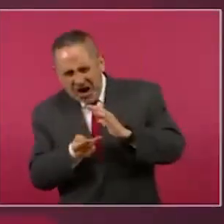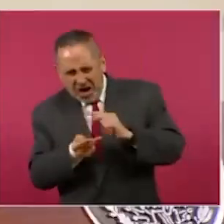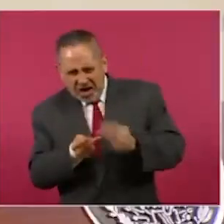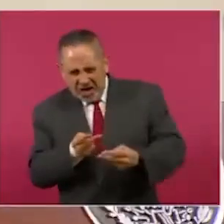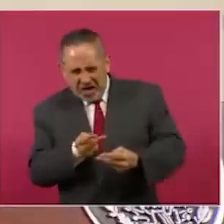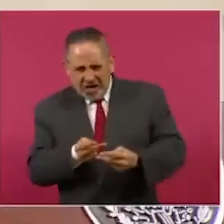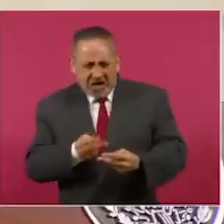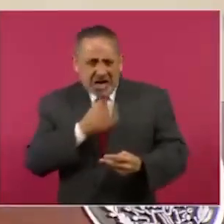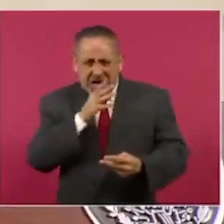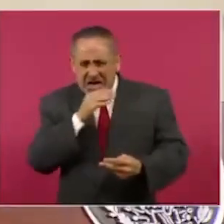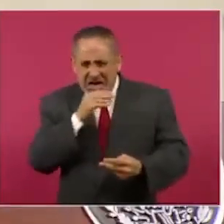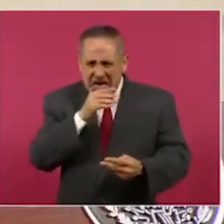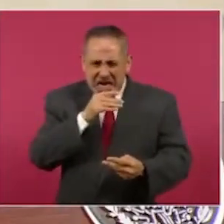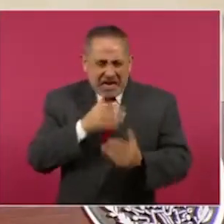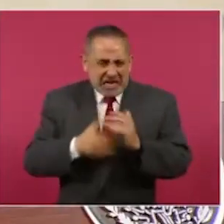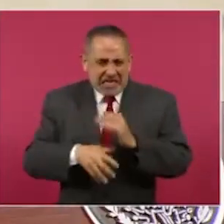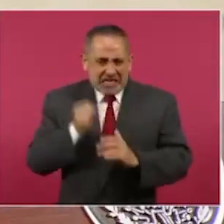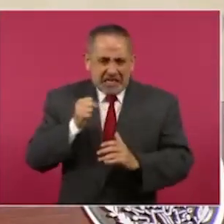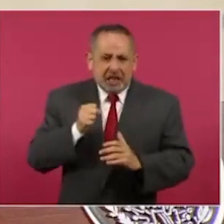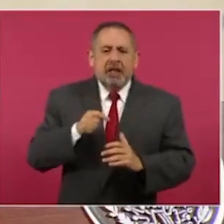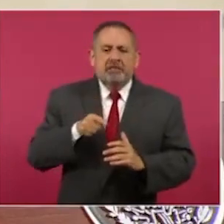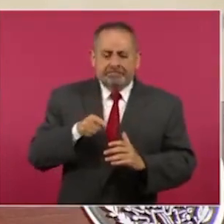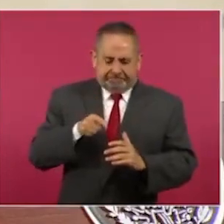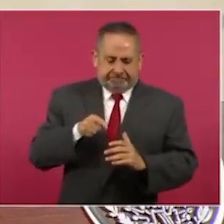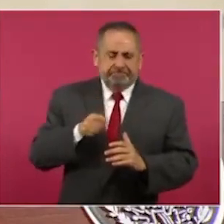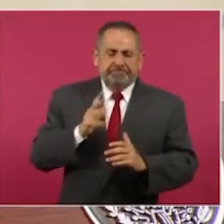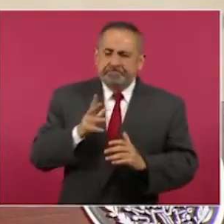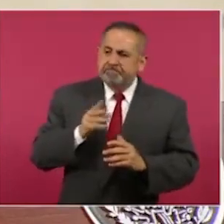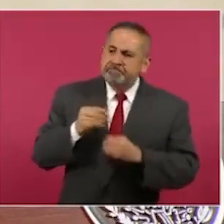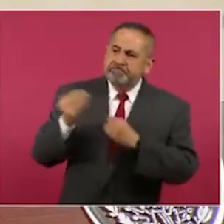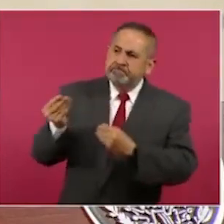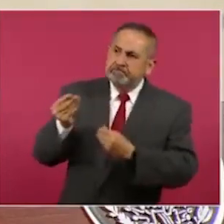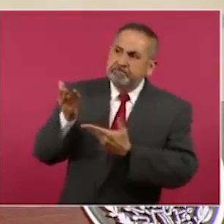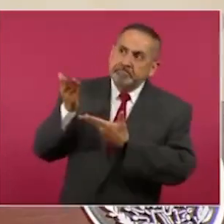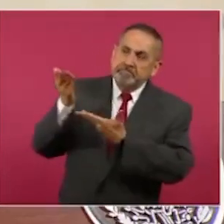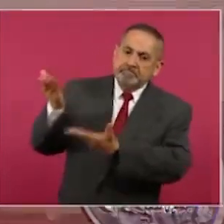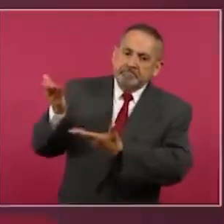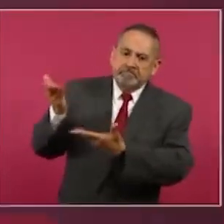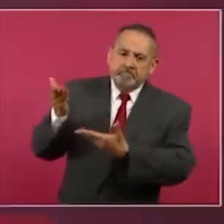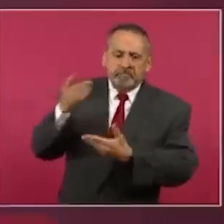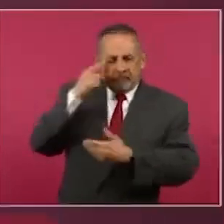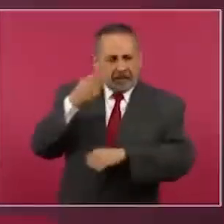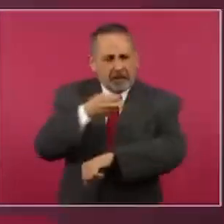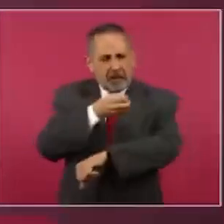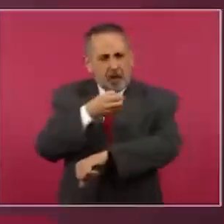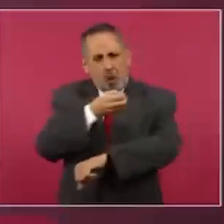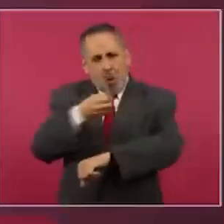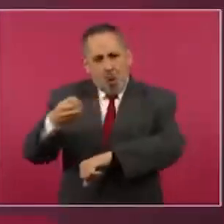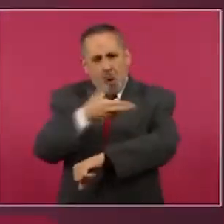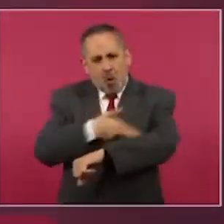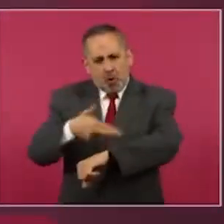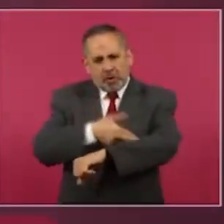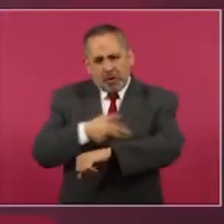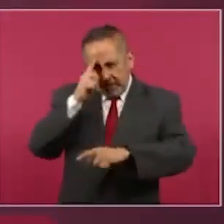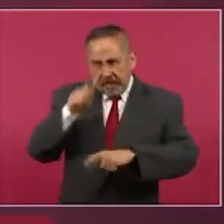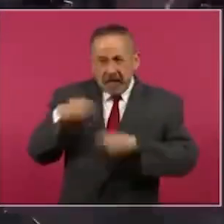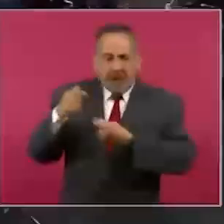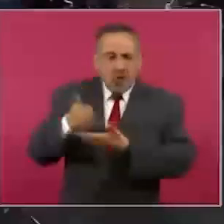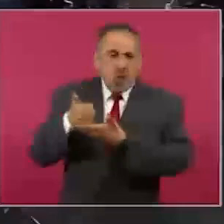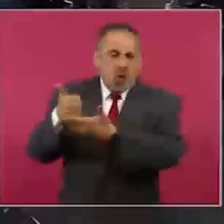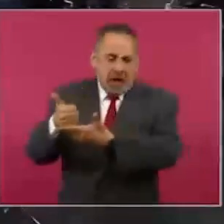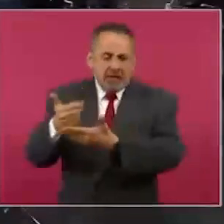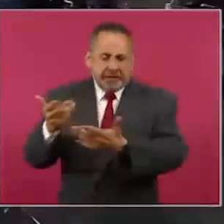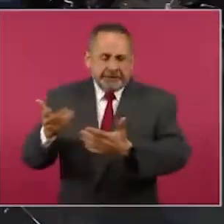y nos vamos a organizar para ayudar. Y